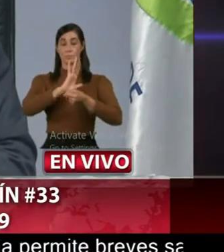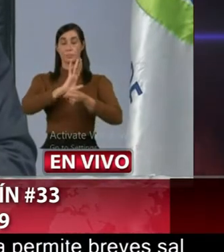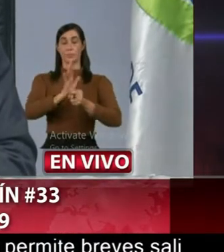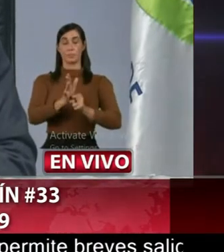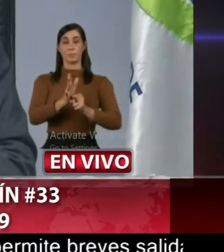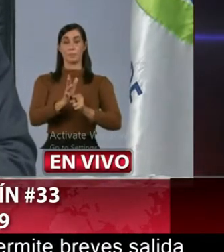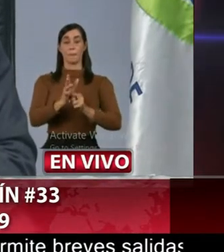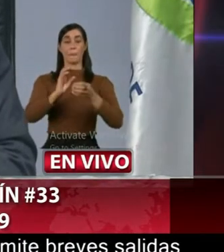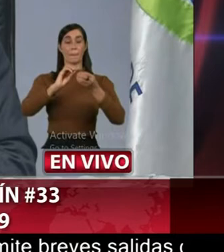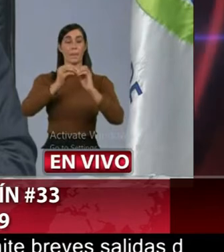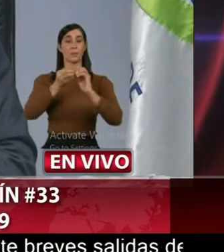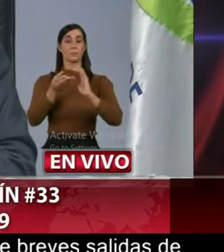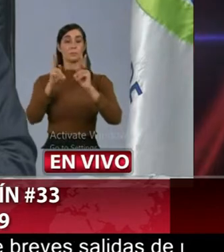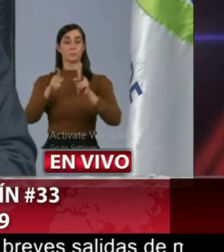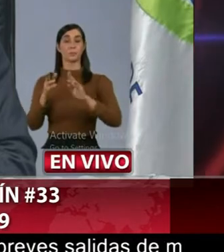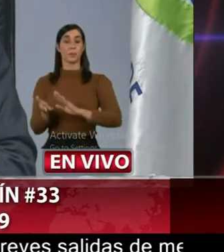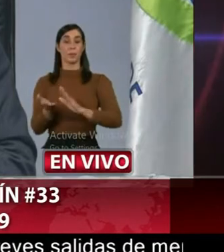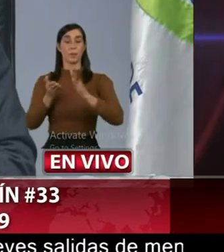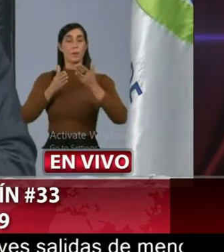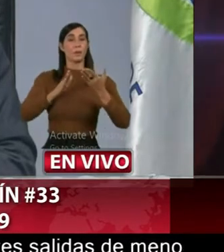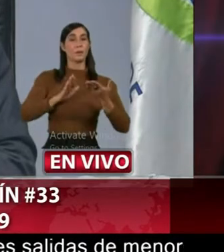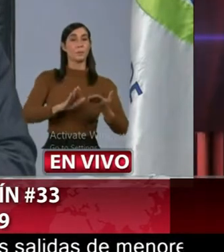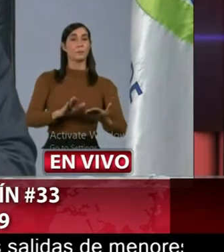El número de defunciones